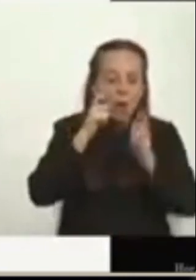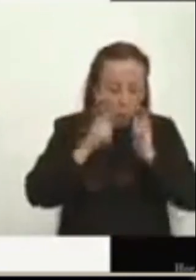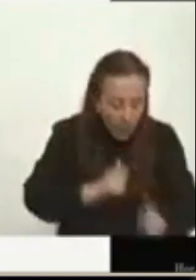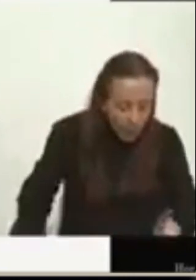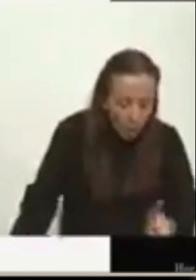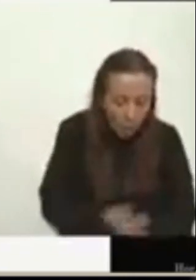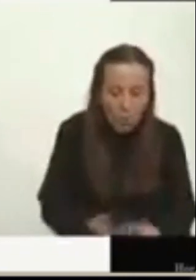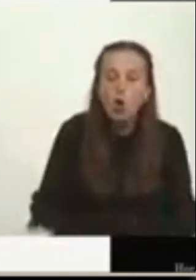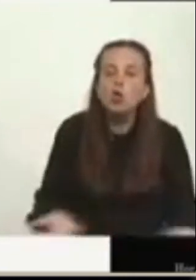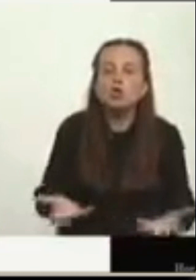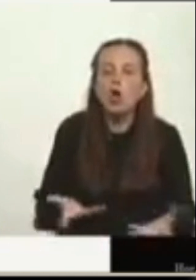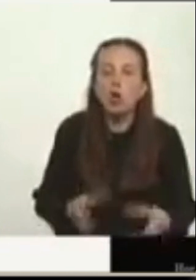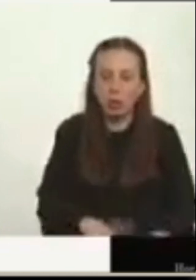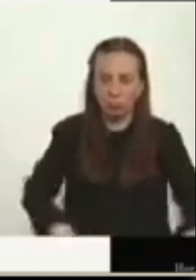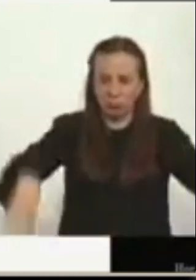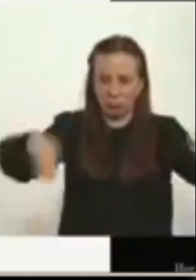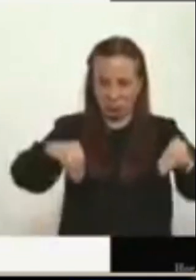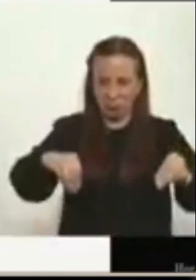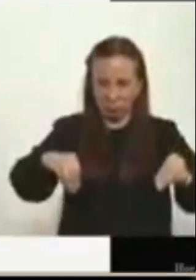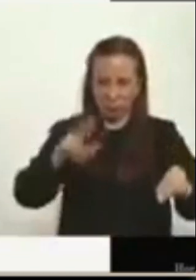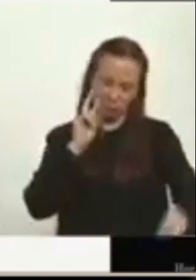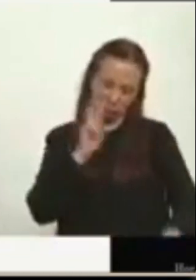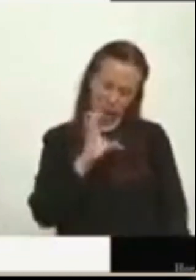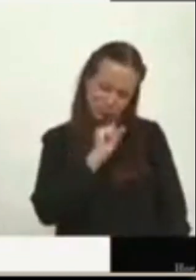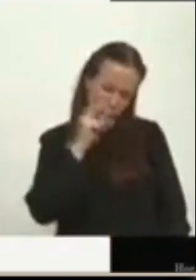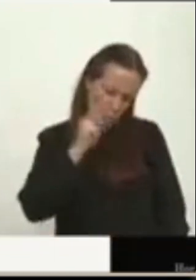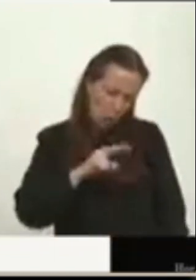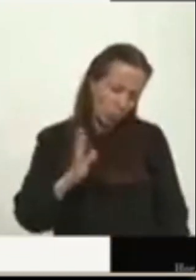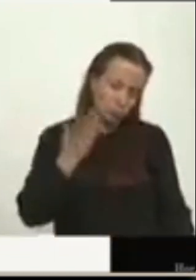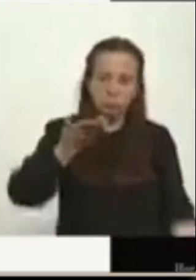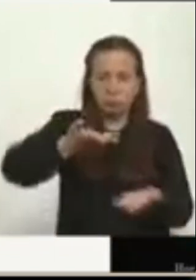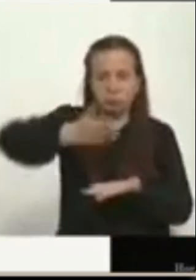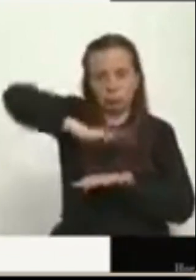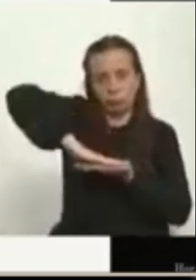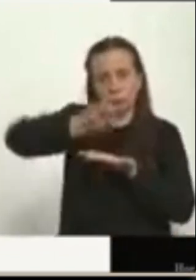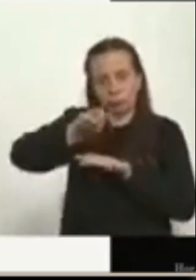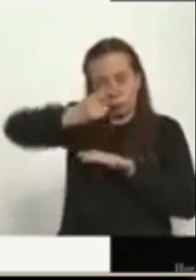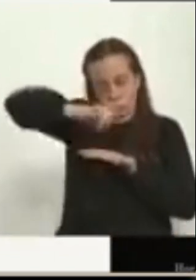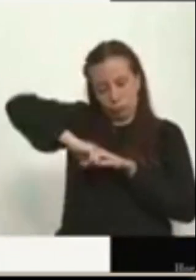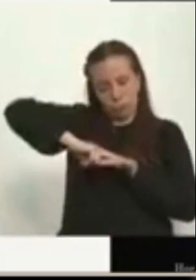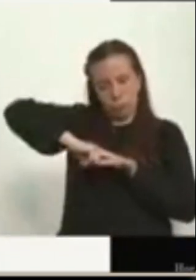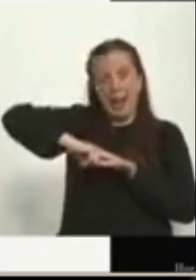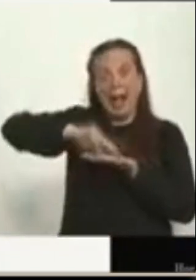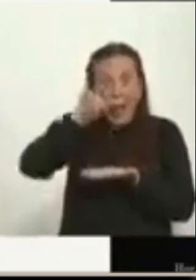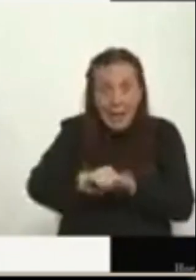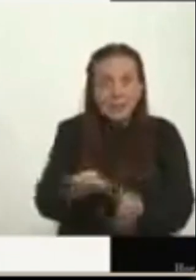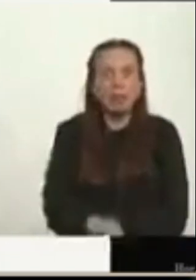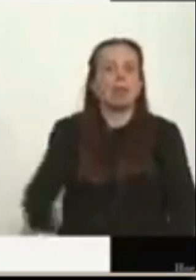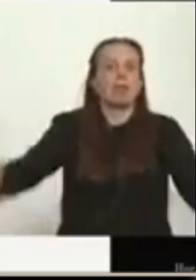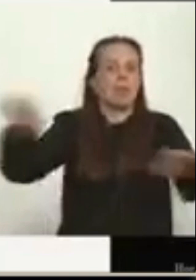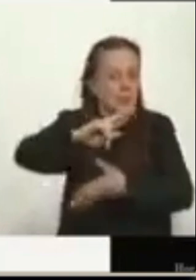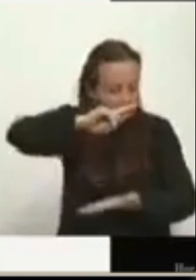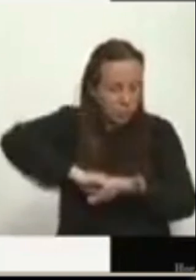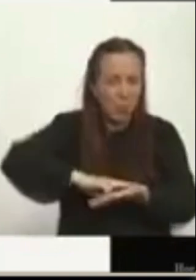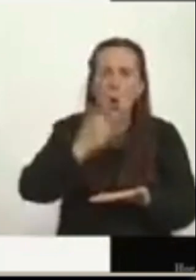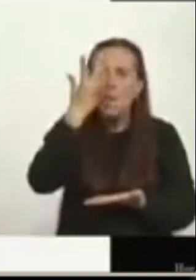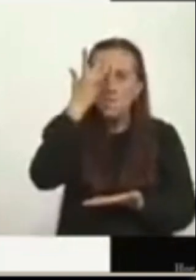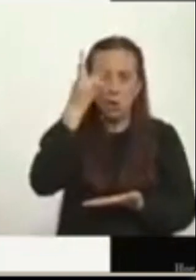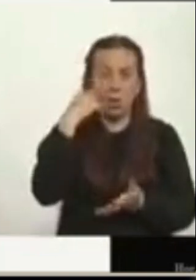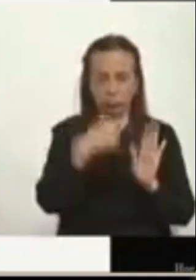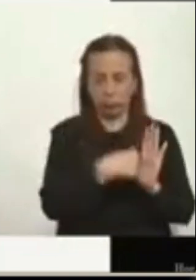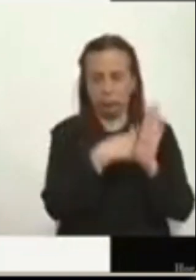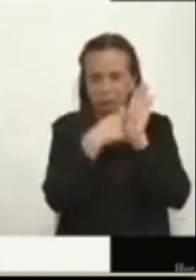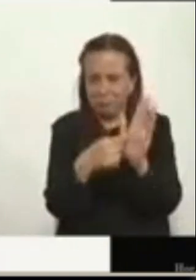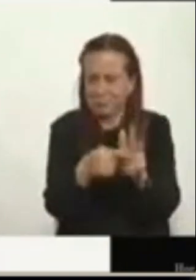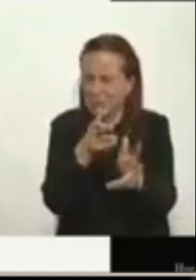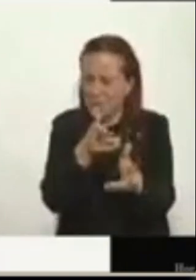fue encontrado en decúbito dorsal, es decir, de espaldas. Y eso es muy importante porque ustedes van a ver ahora la